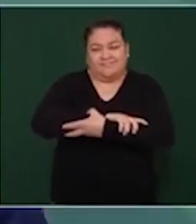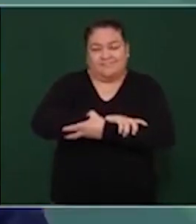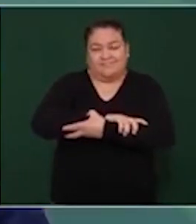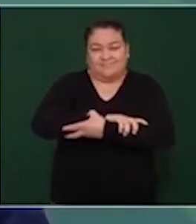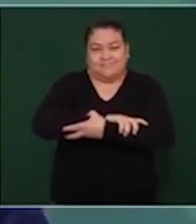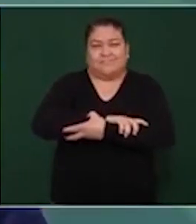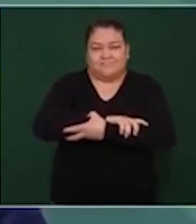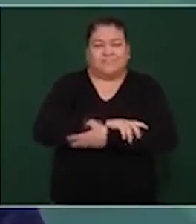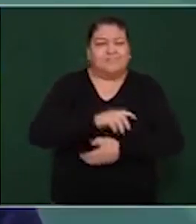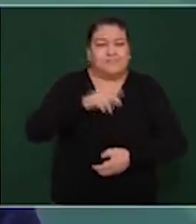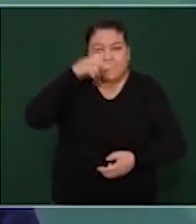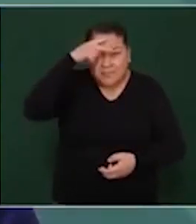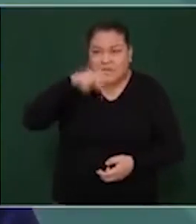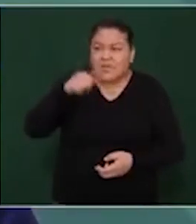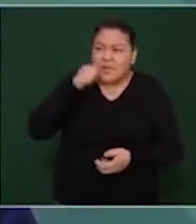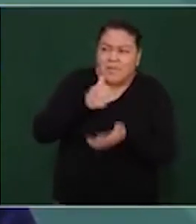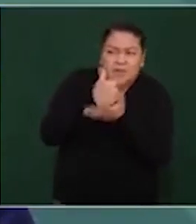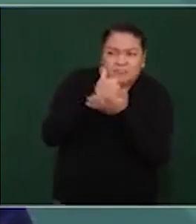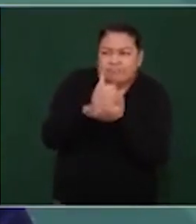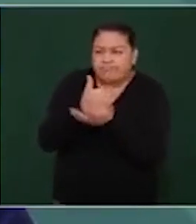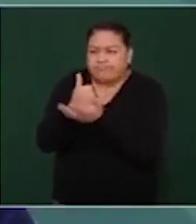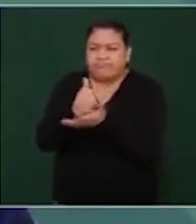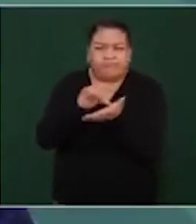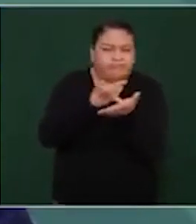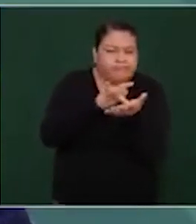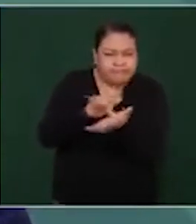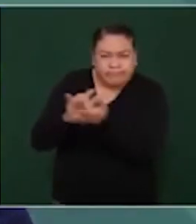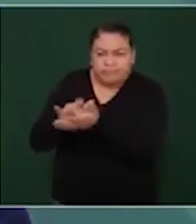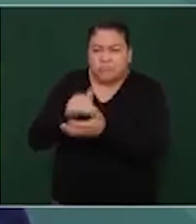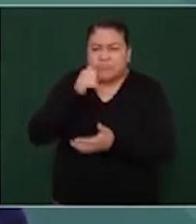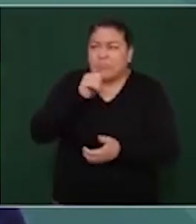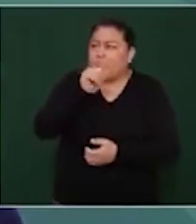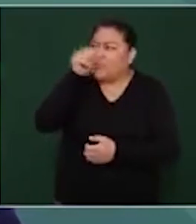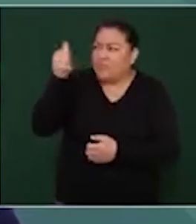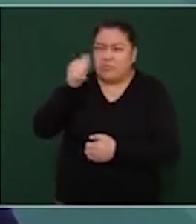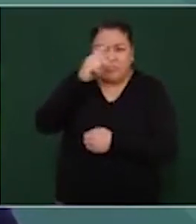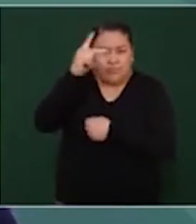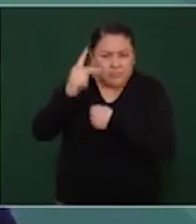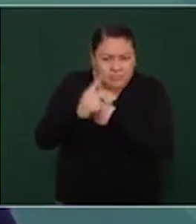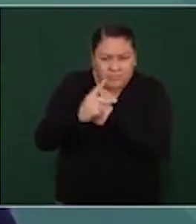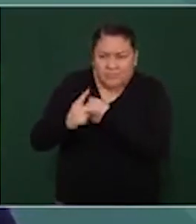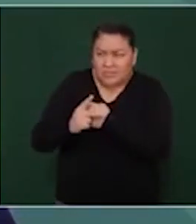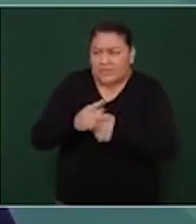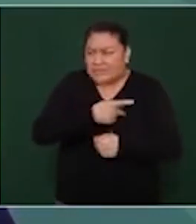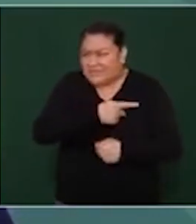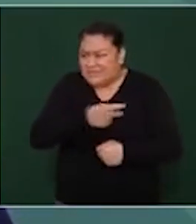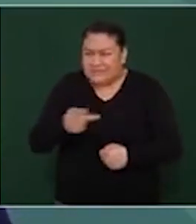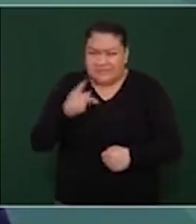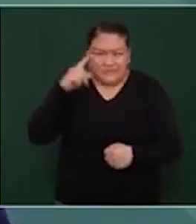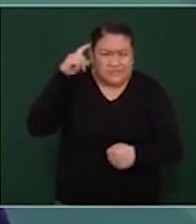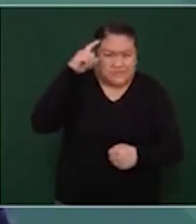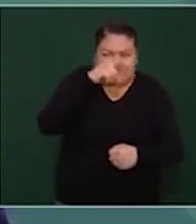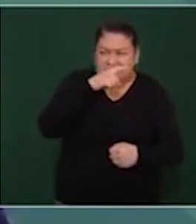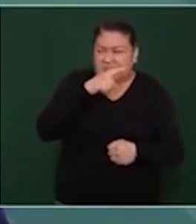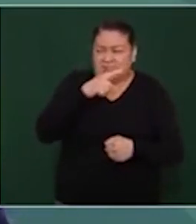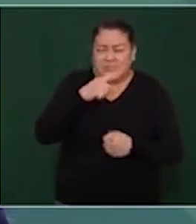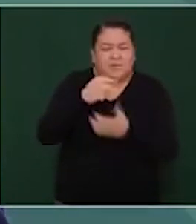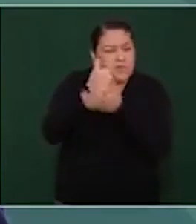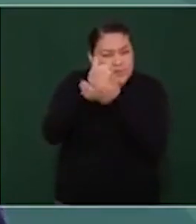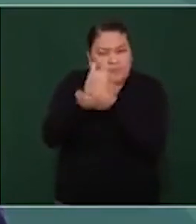siempre apoyando a pueblos pobres, a pueblos marginados.